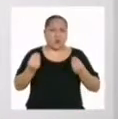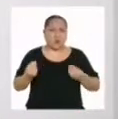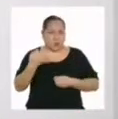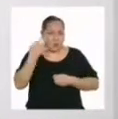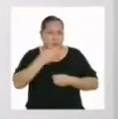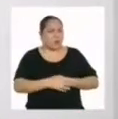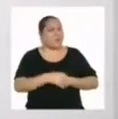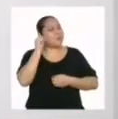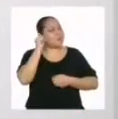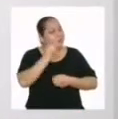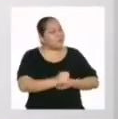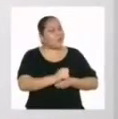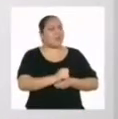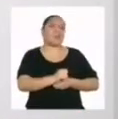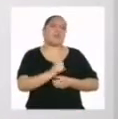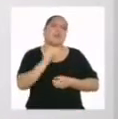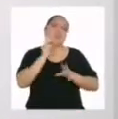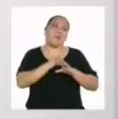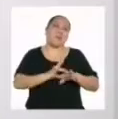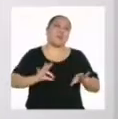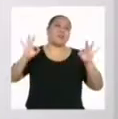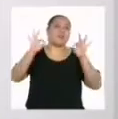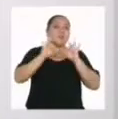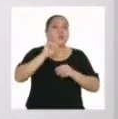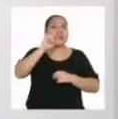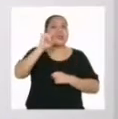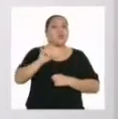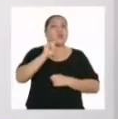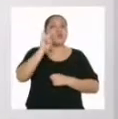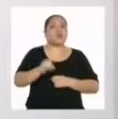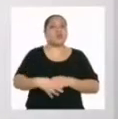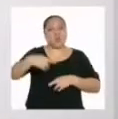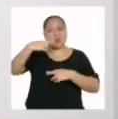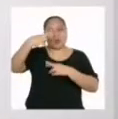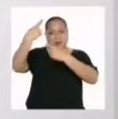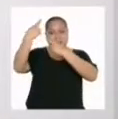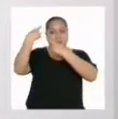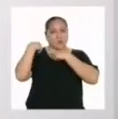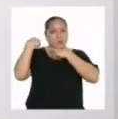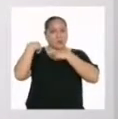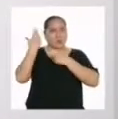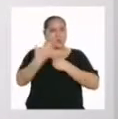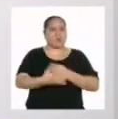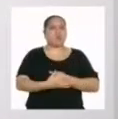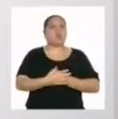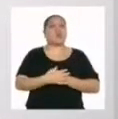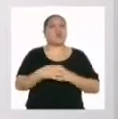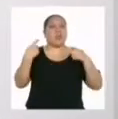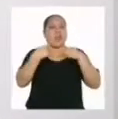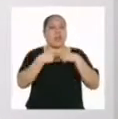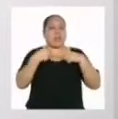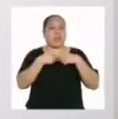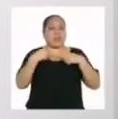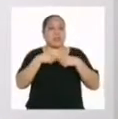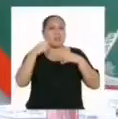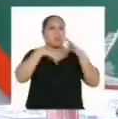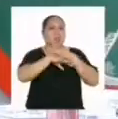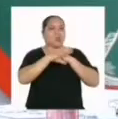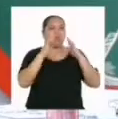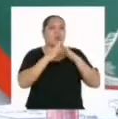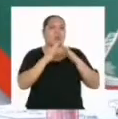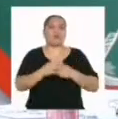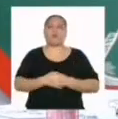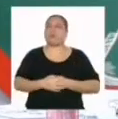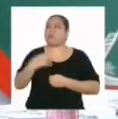Yaremiz. Por eso es muy importante usar con responsabilidad la electricidad en casa.